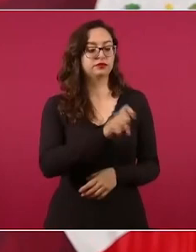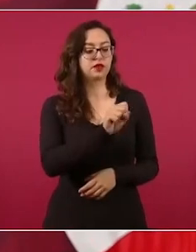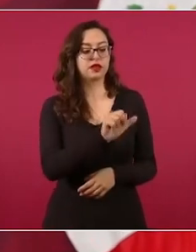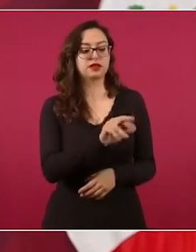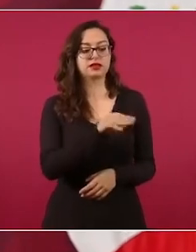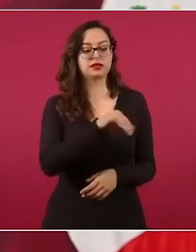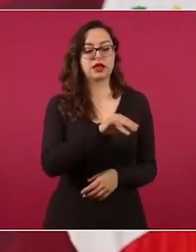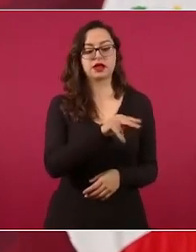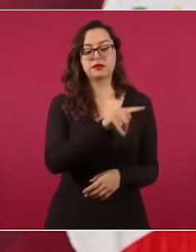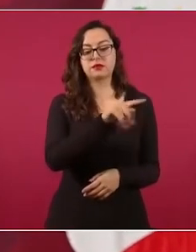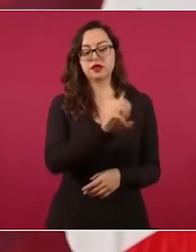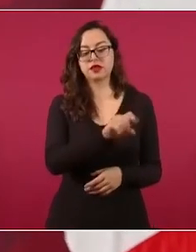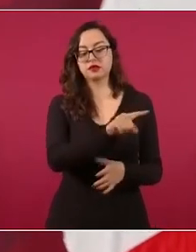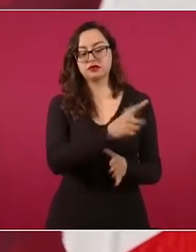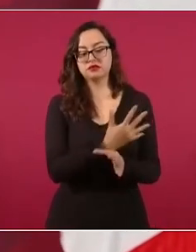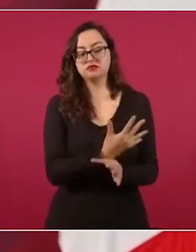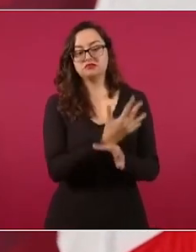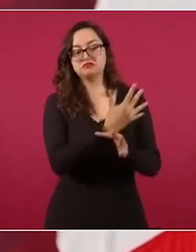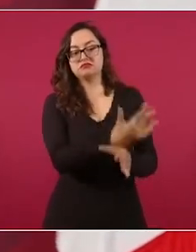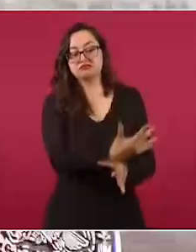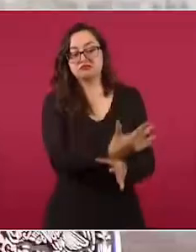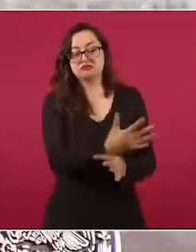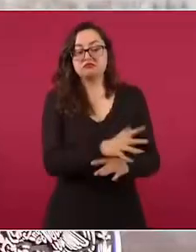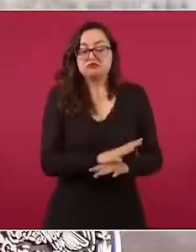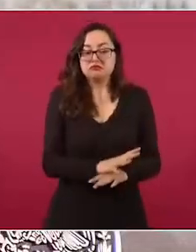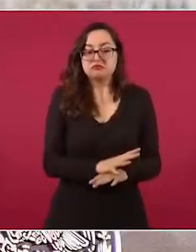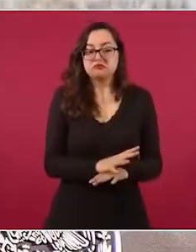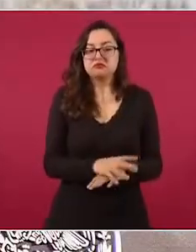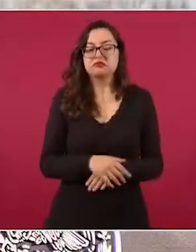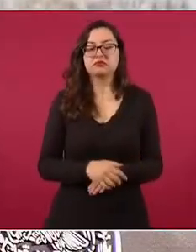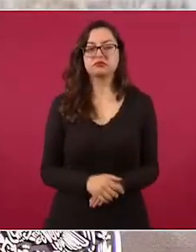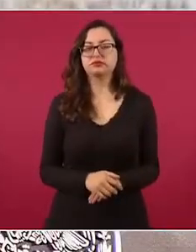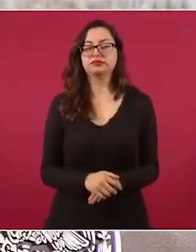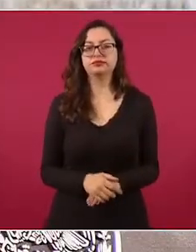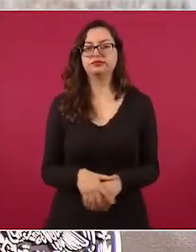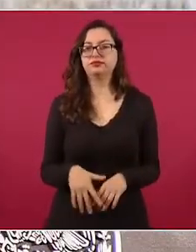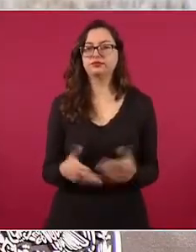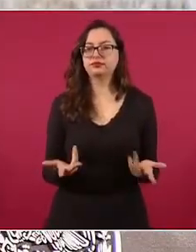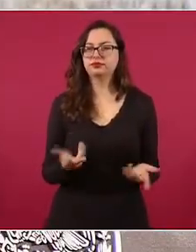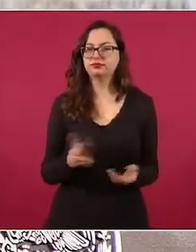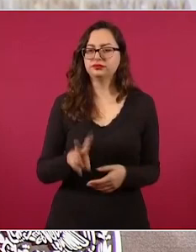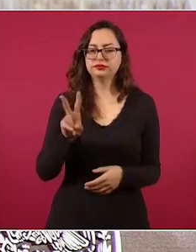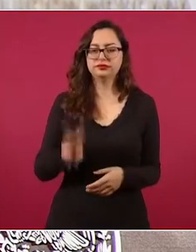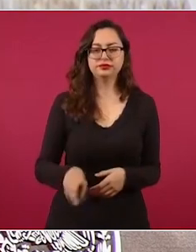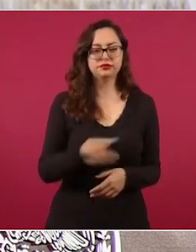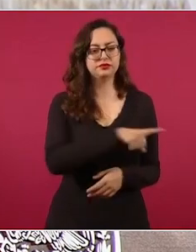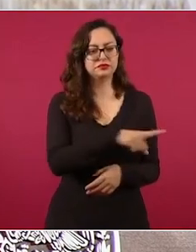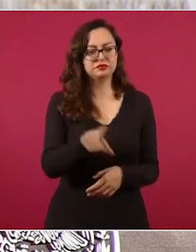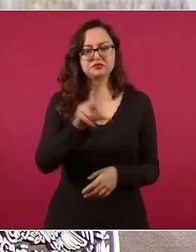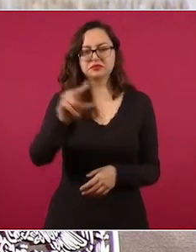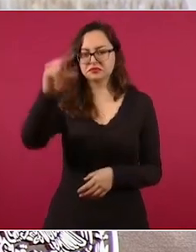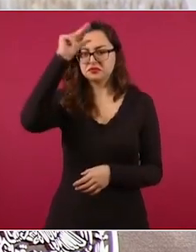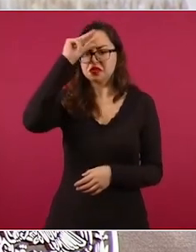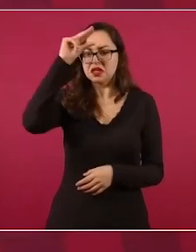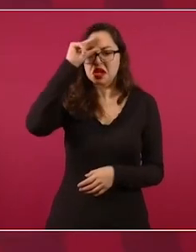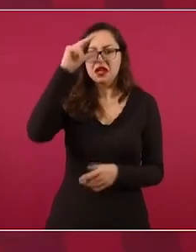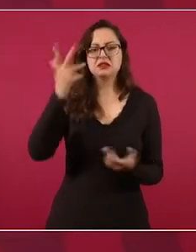ni los que tienen más acceso a la información